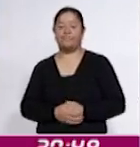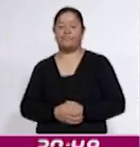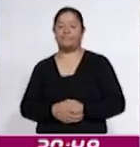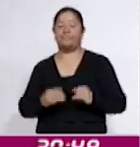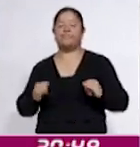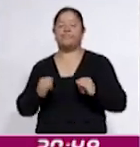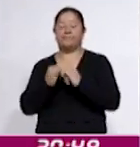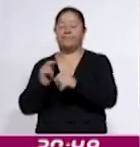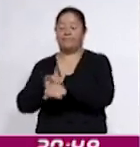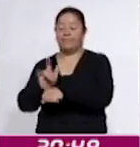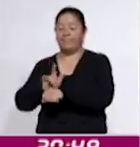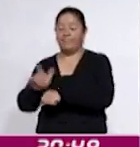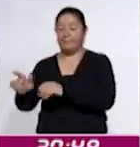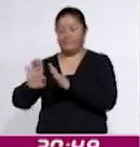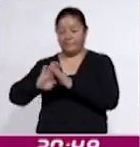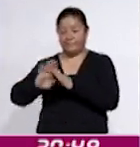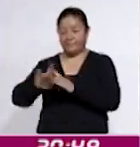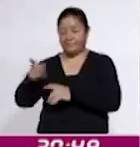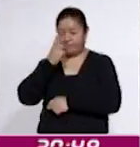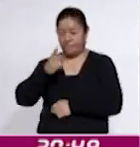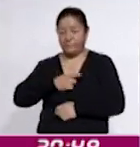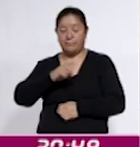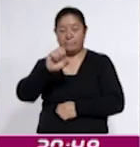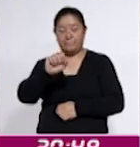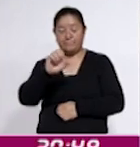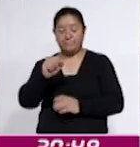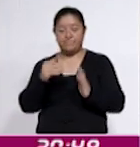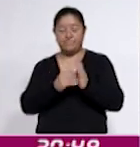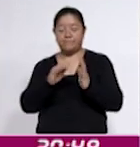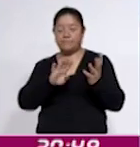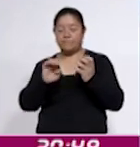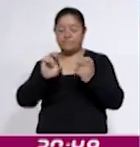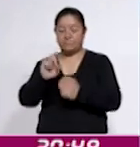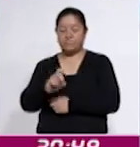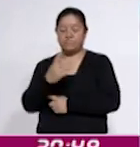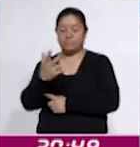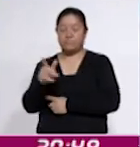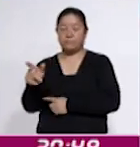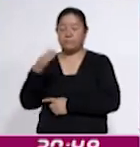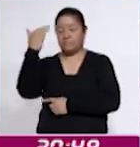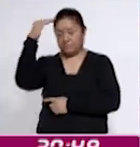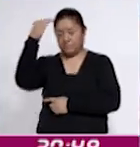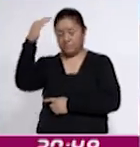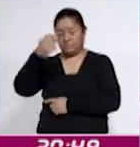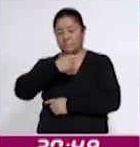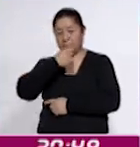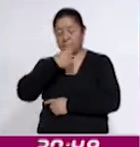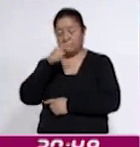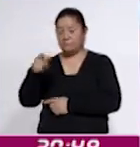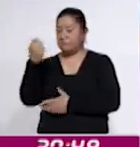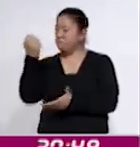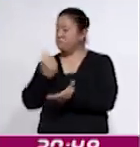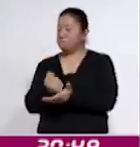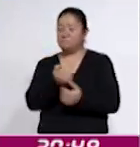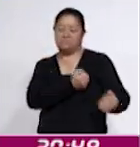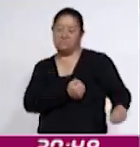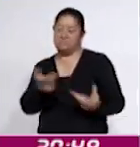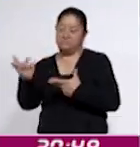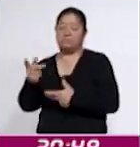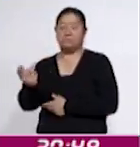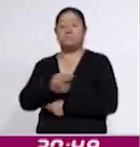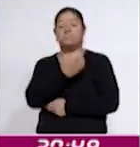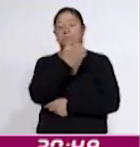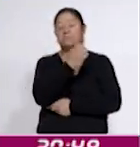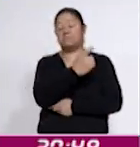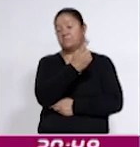Guatemalteco de Migración detalló que han sido 60.935 los adultos retornados obligatoriamente desde el 1